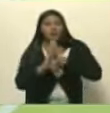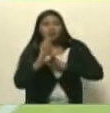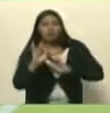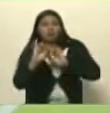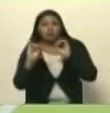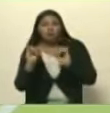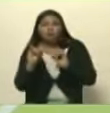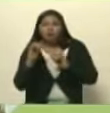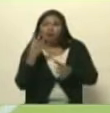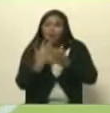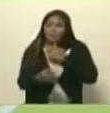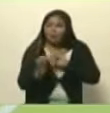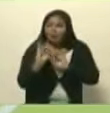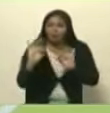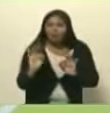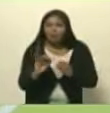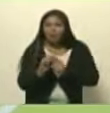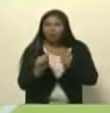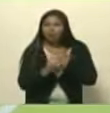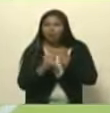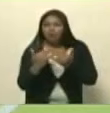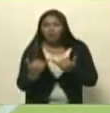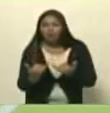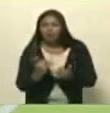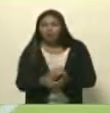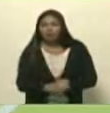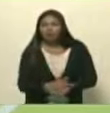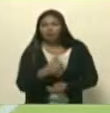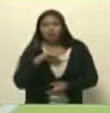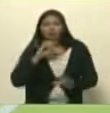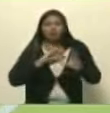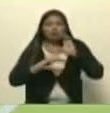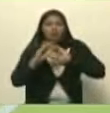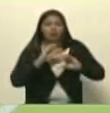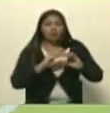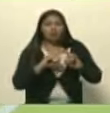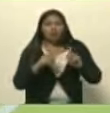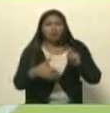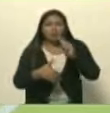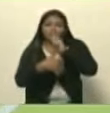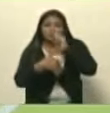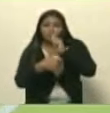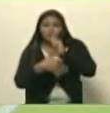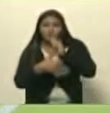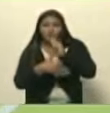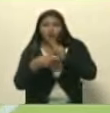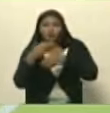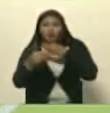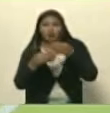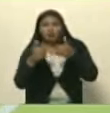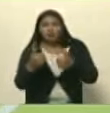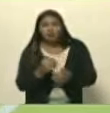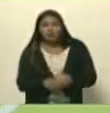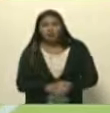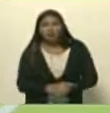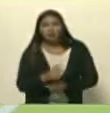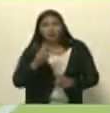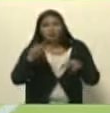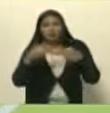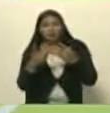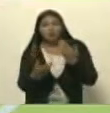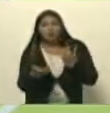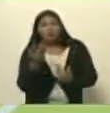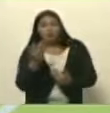escapar del subdesarrollo eso la comunicación de Telesur lo hace muy bien y es una novedad muy